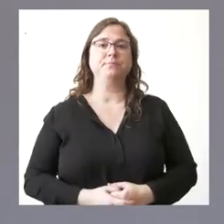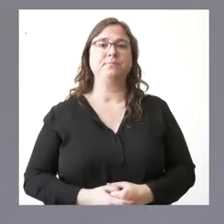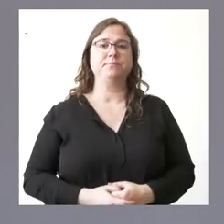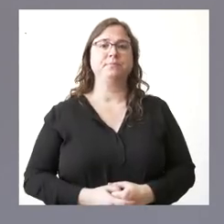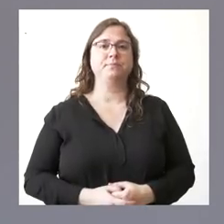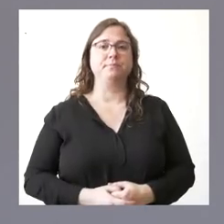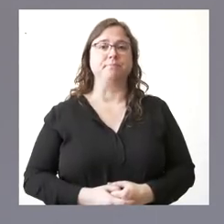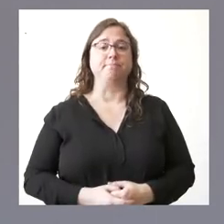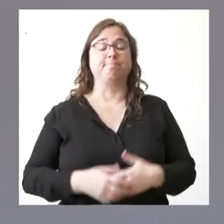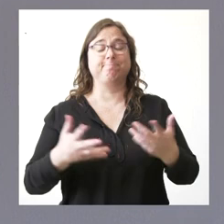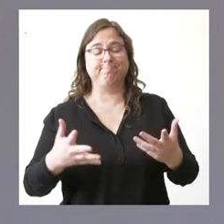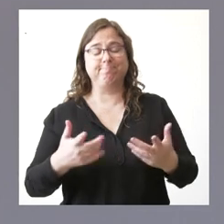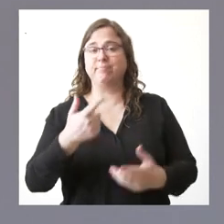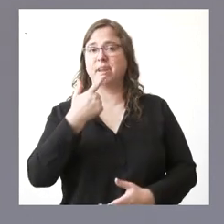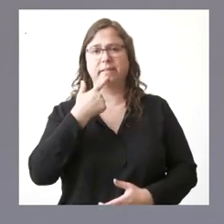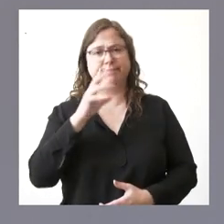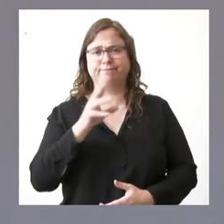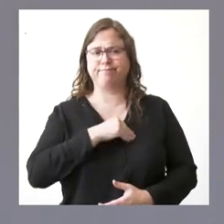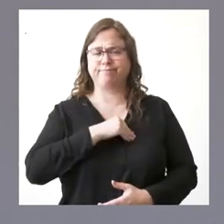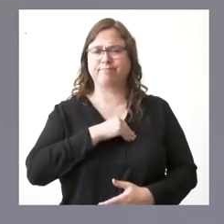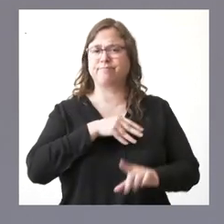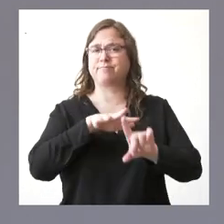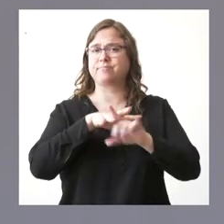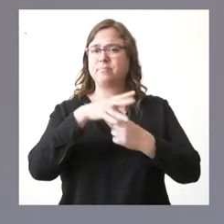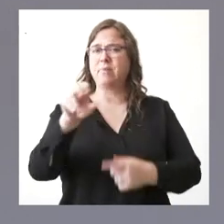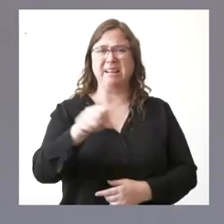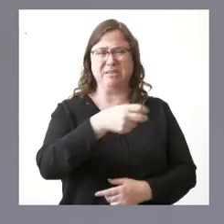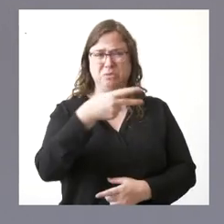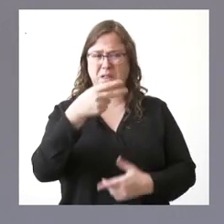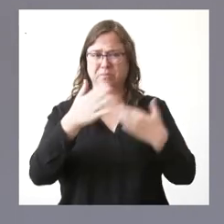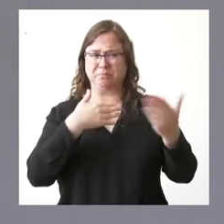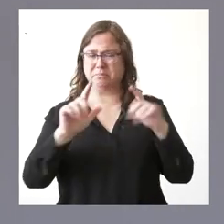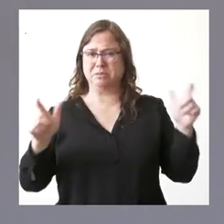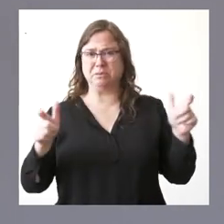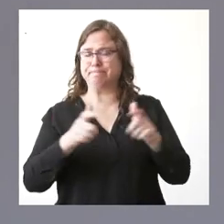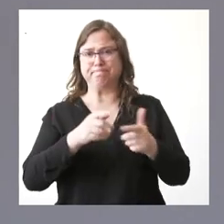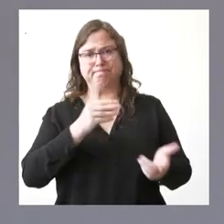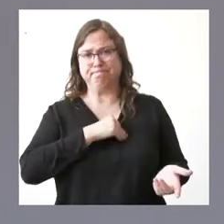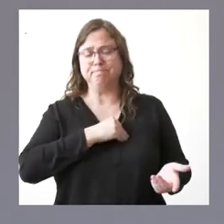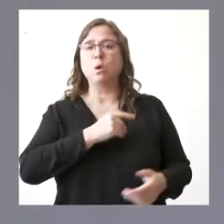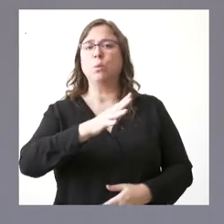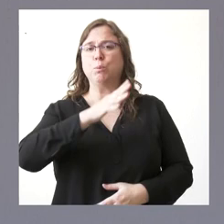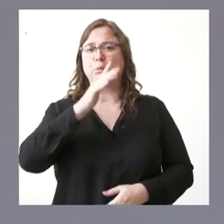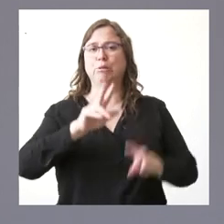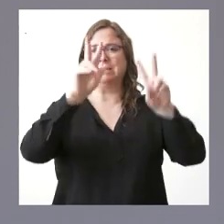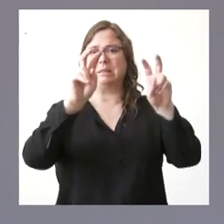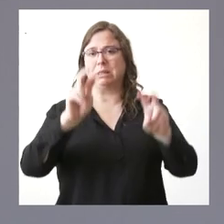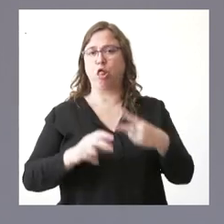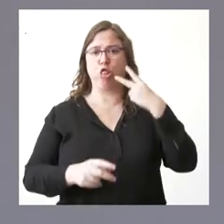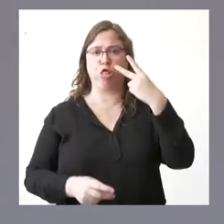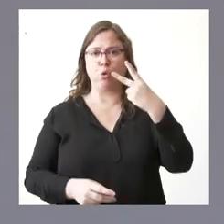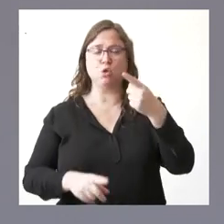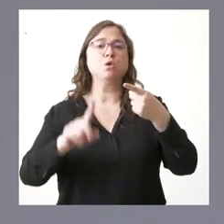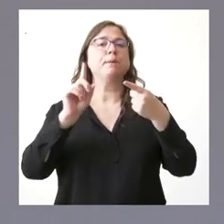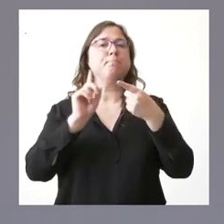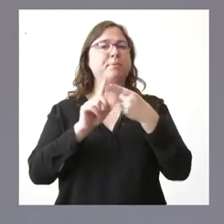donde lamentó profundamente el resultado, el contenido de la misma, fundamentalmente por dos cuestiones. En primer lugar, por el